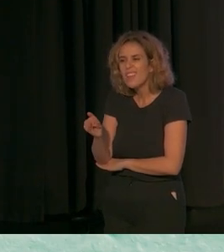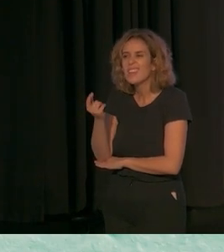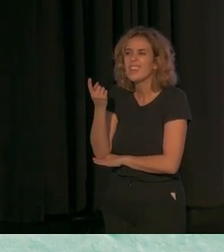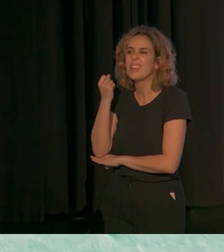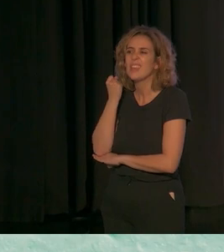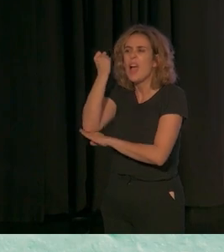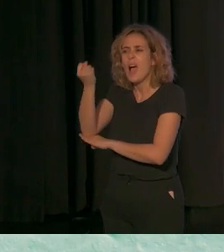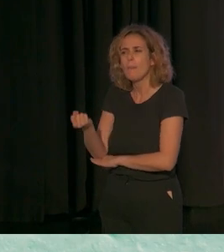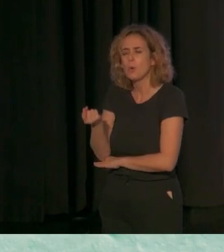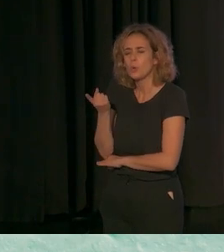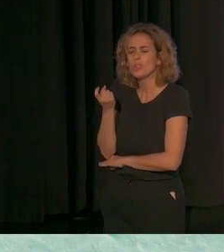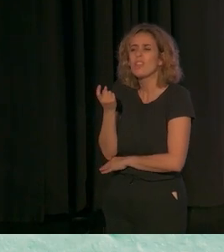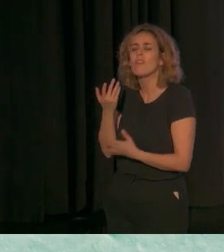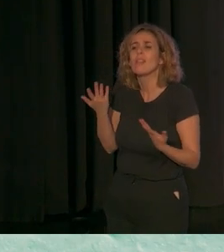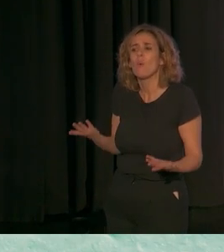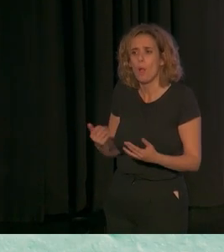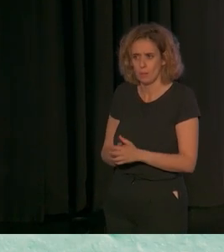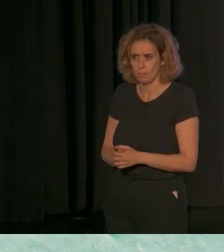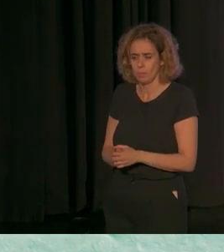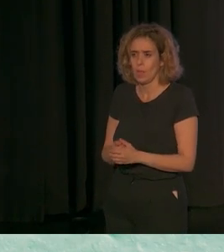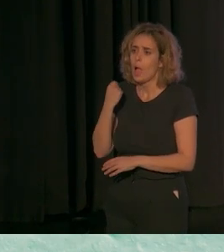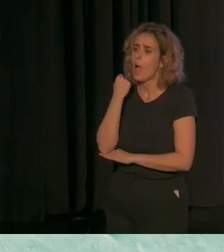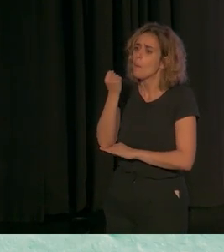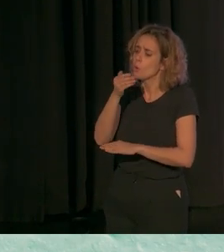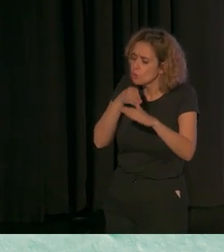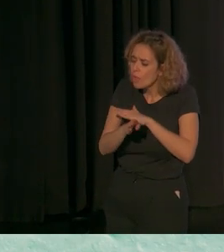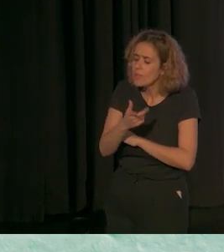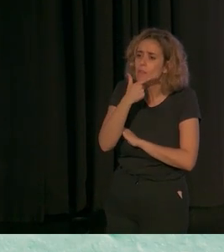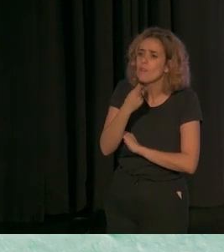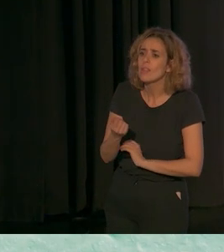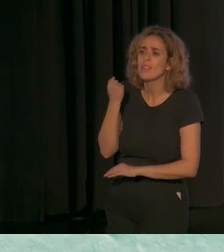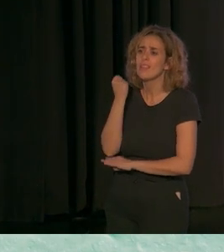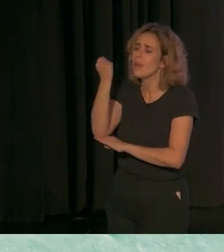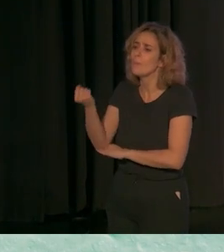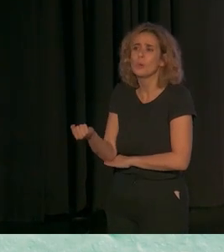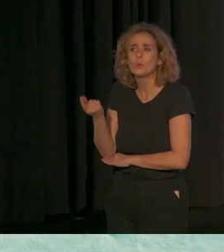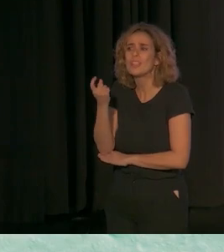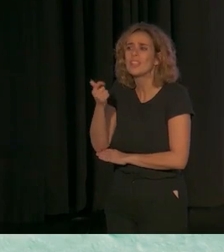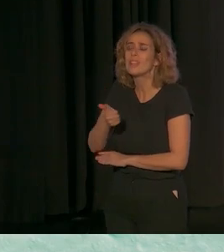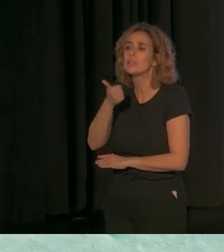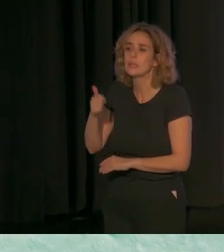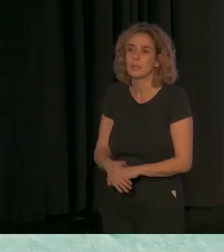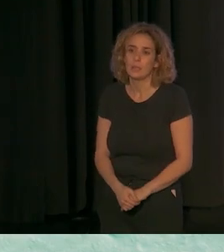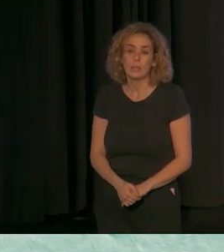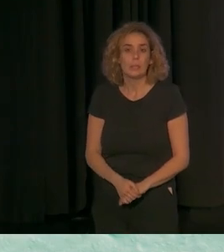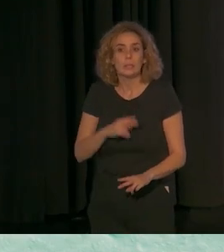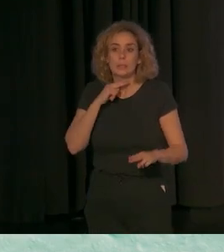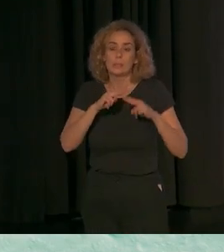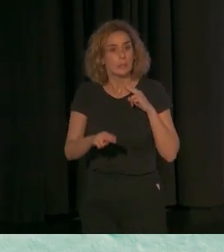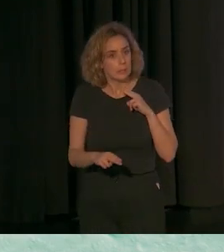menos? ¿Cuáles son los que más echan en falta y cuáles son los que acceden con relativa facilidad? La respuesta es